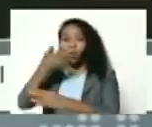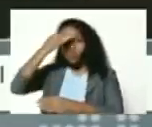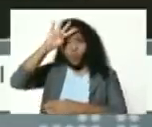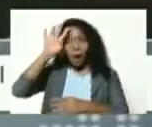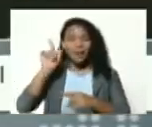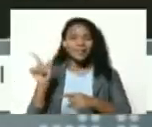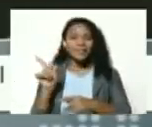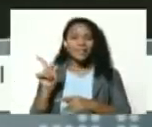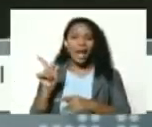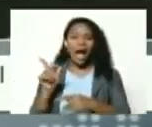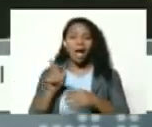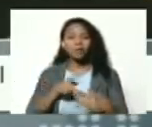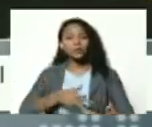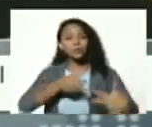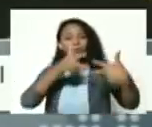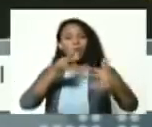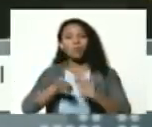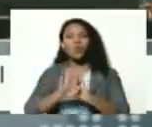conferencia mundial